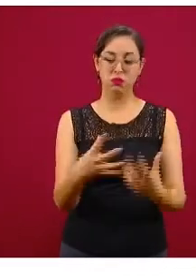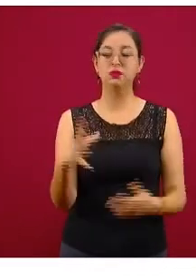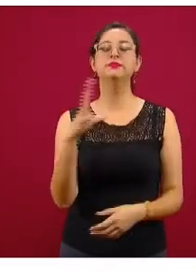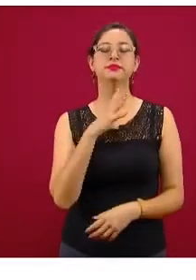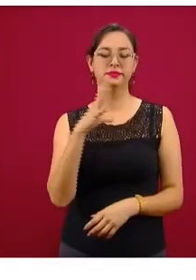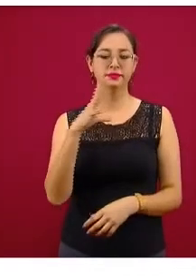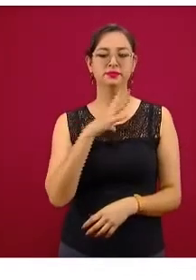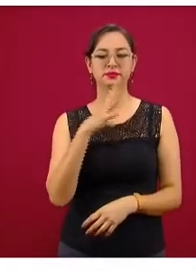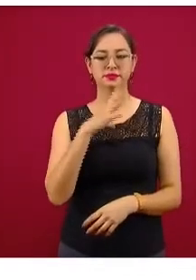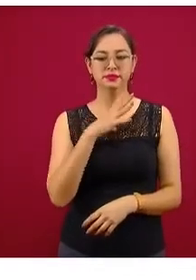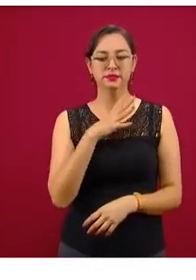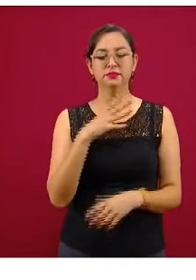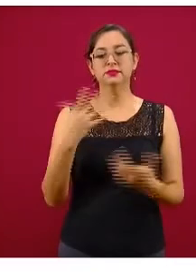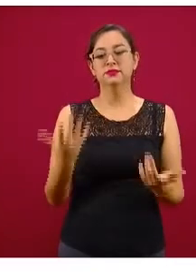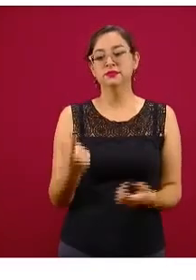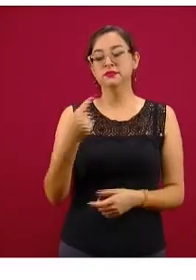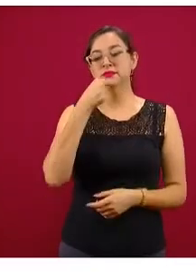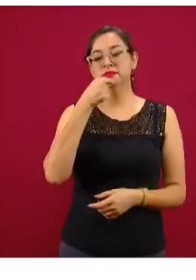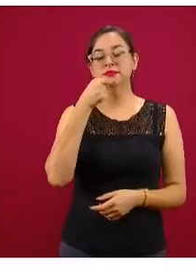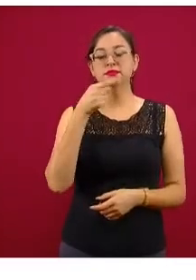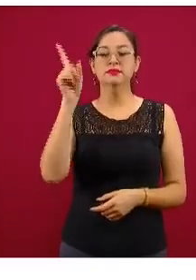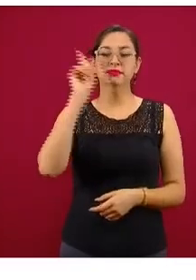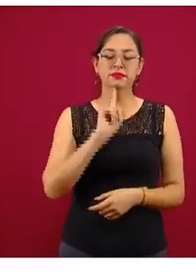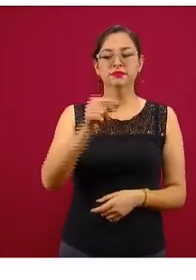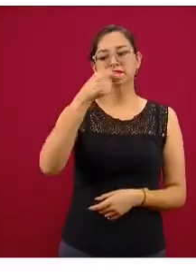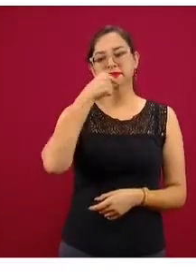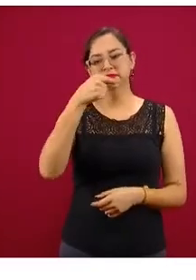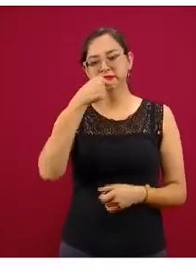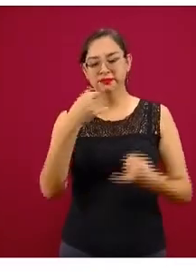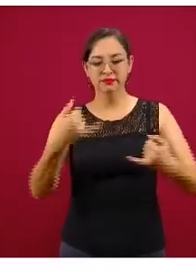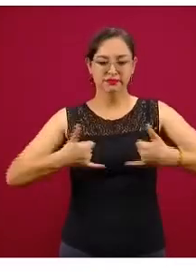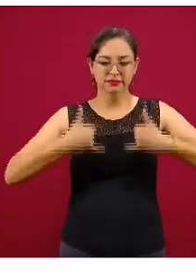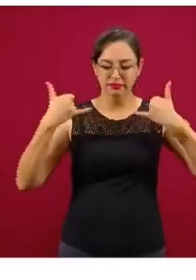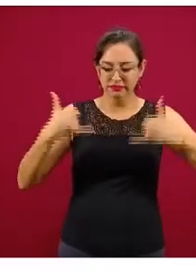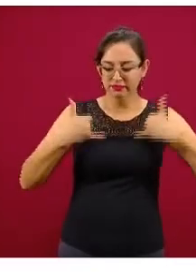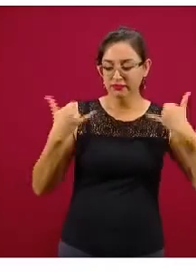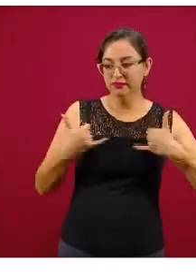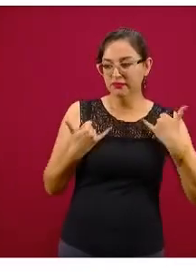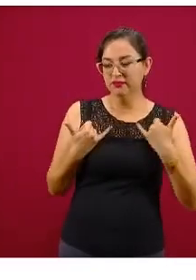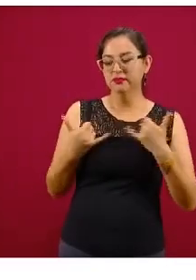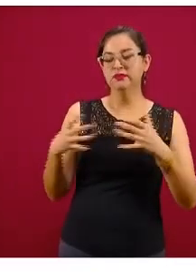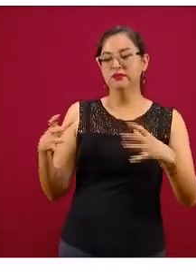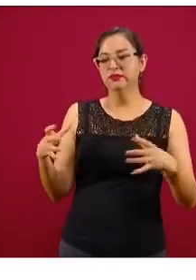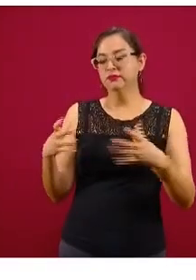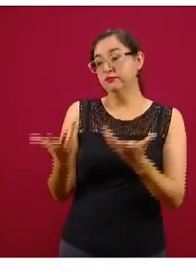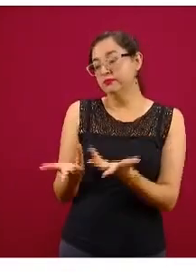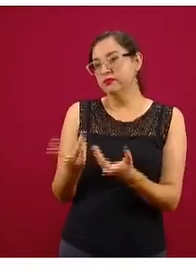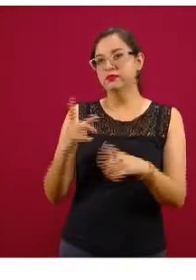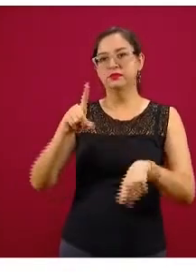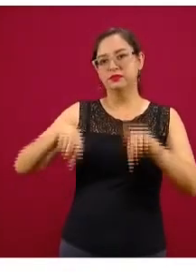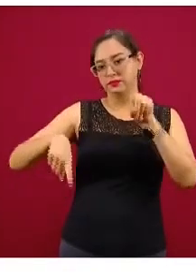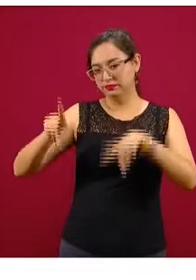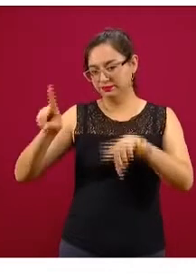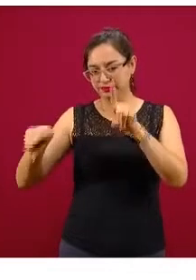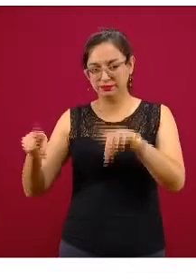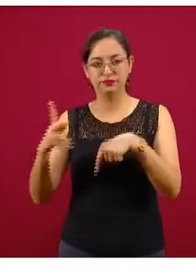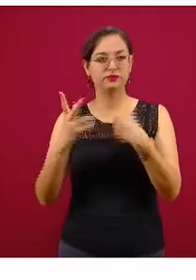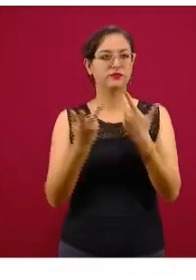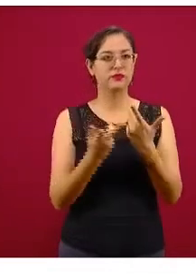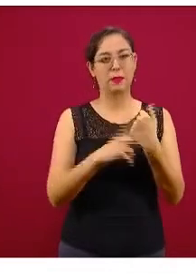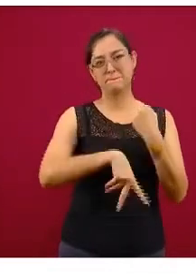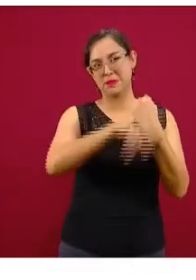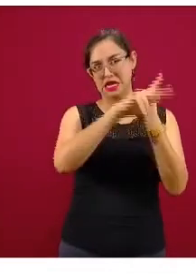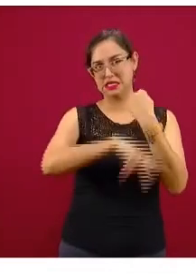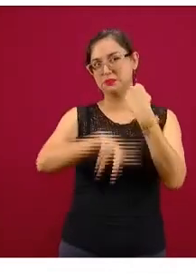Afortunadamente para los niños, niñas y adolescentes, aunque pueden variar las cifras de donde las leamos,